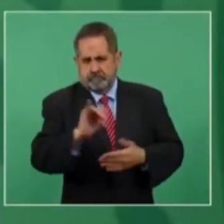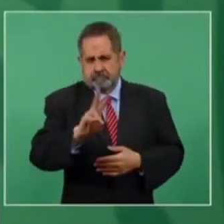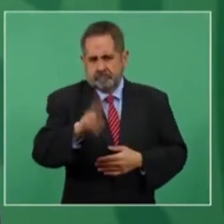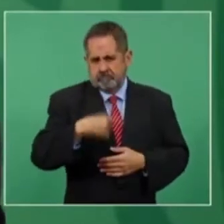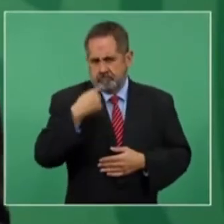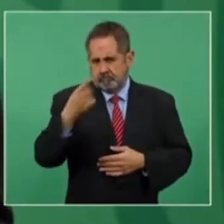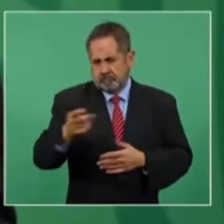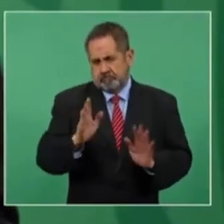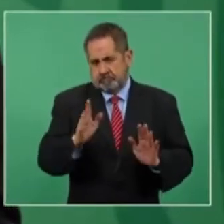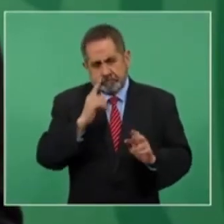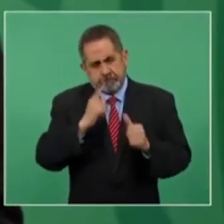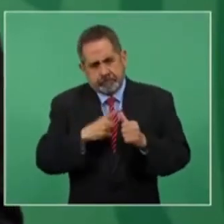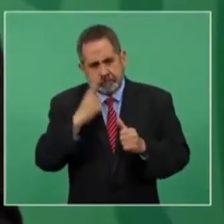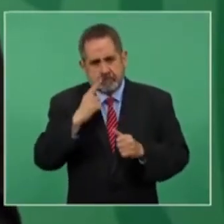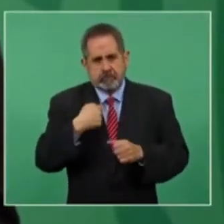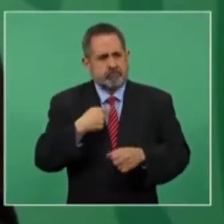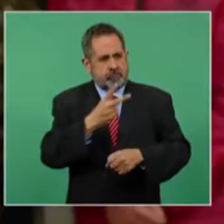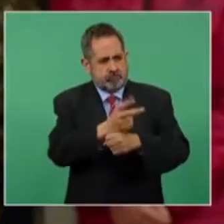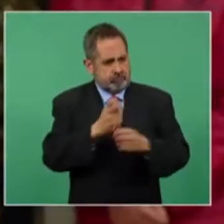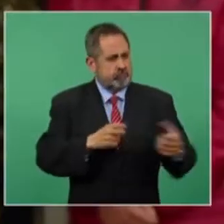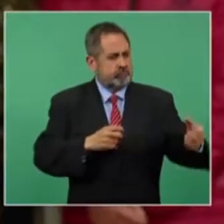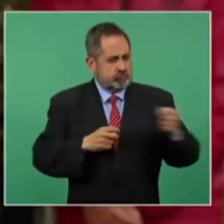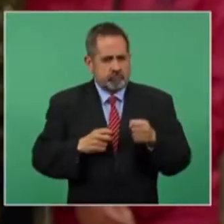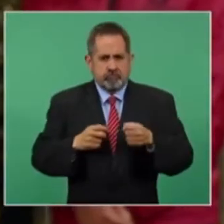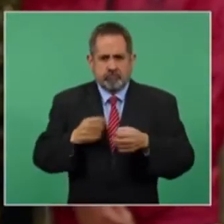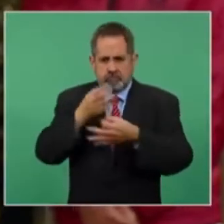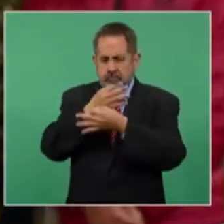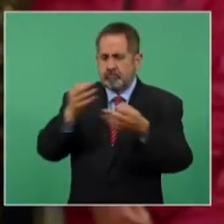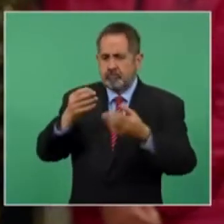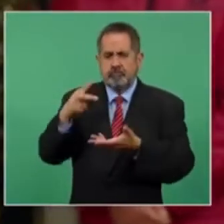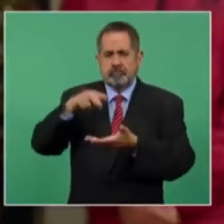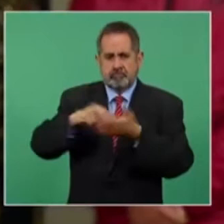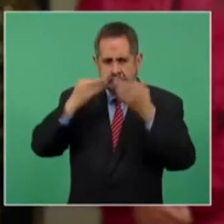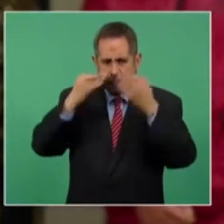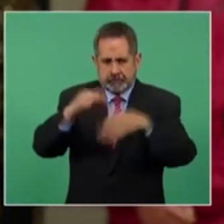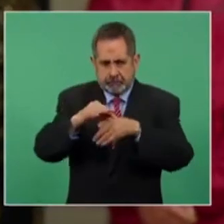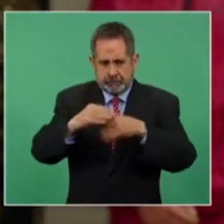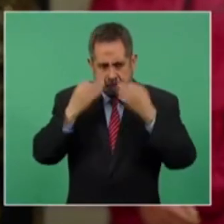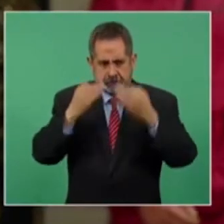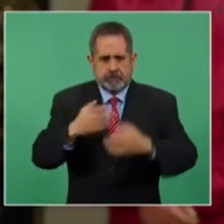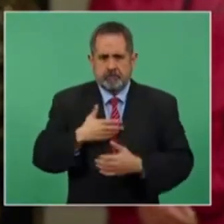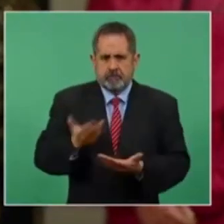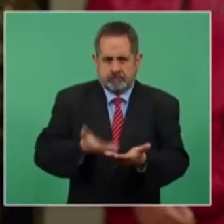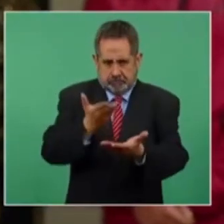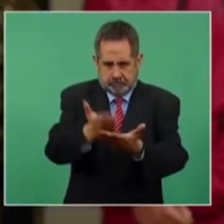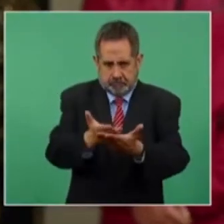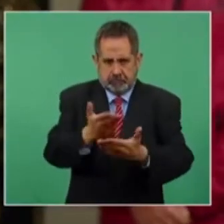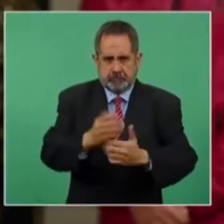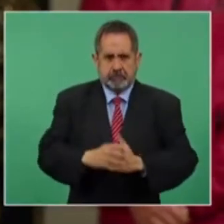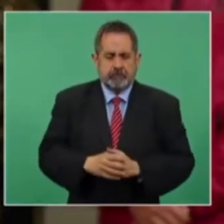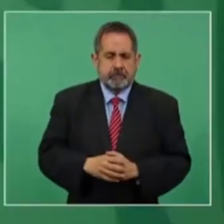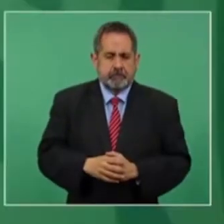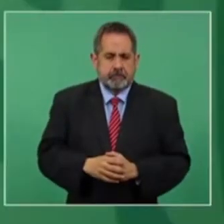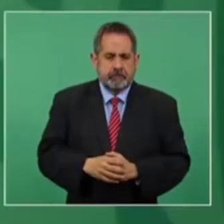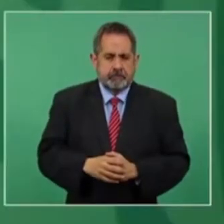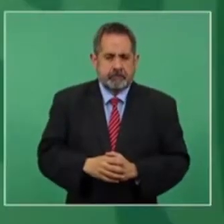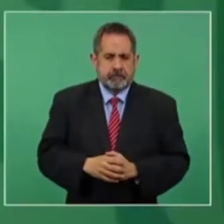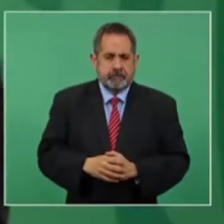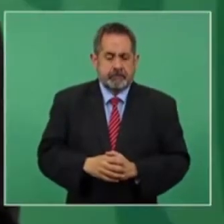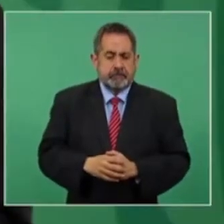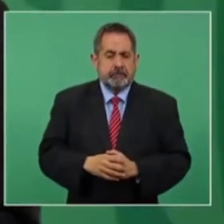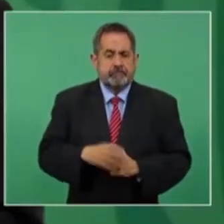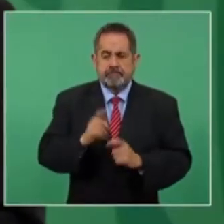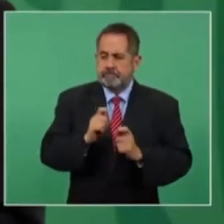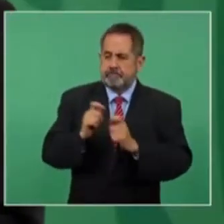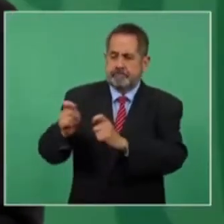te invitaríamos para que estuvieses presente. Te propongo de que le